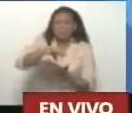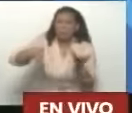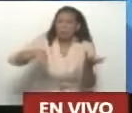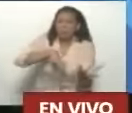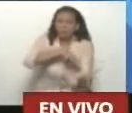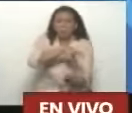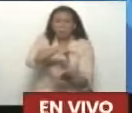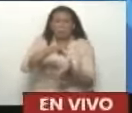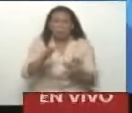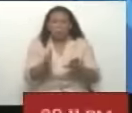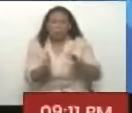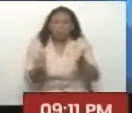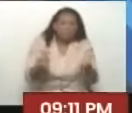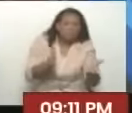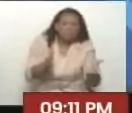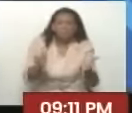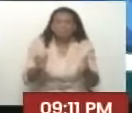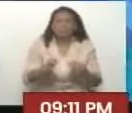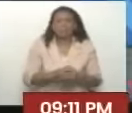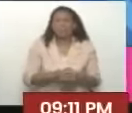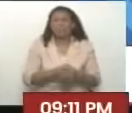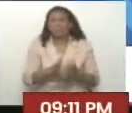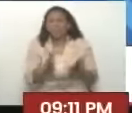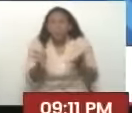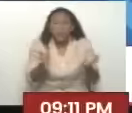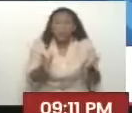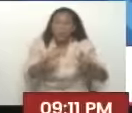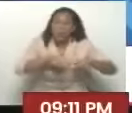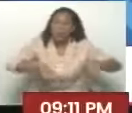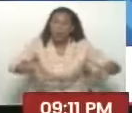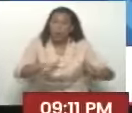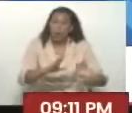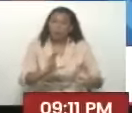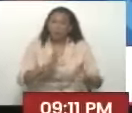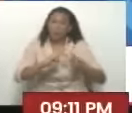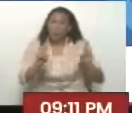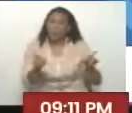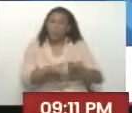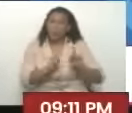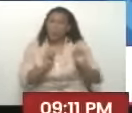escenarios que no fuese la paz.